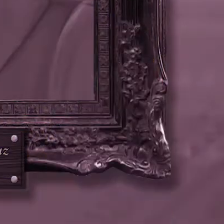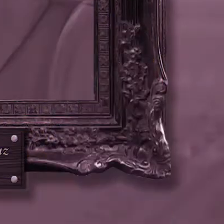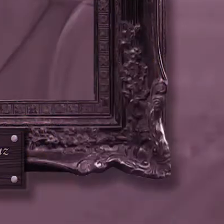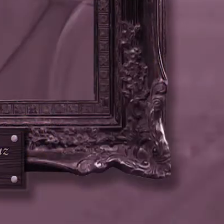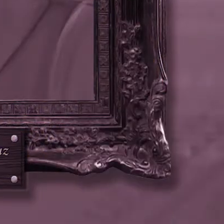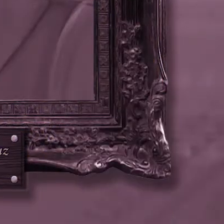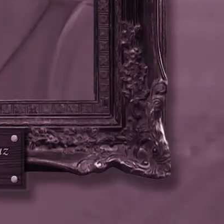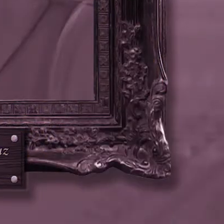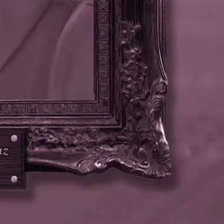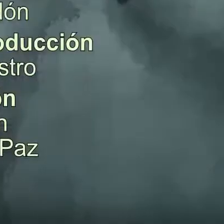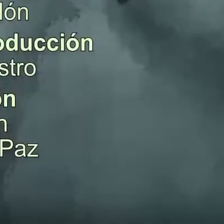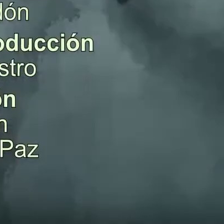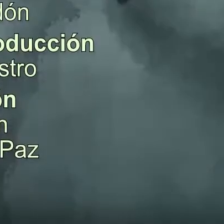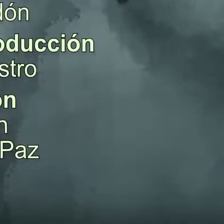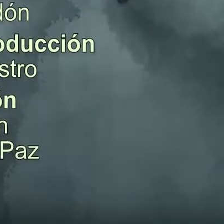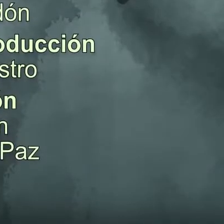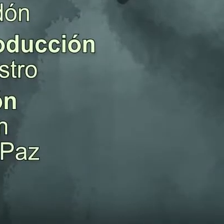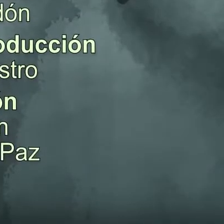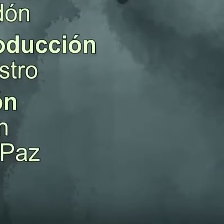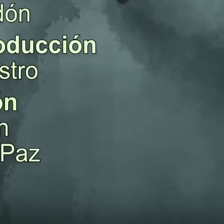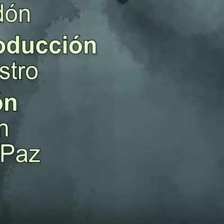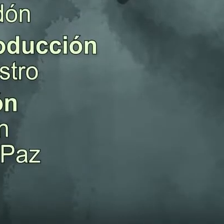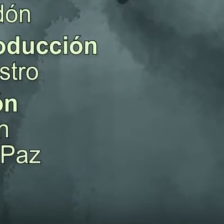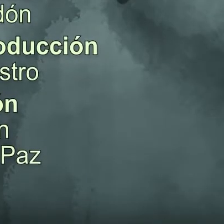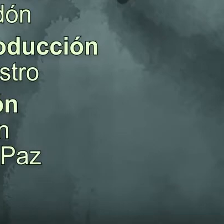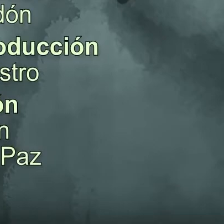Aparecen los créditos finales. Muchos.